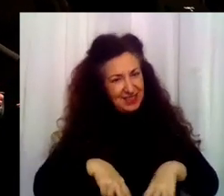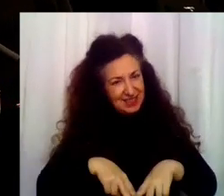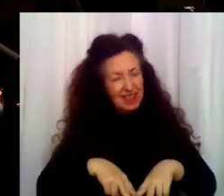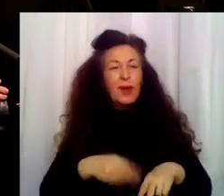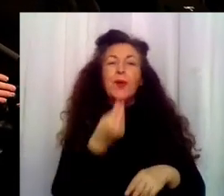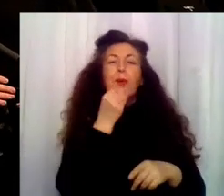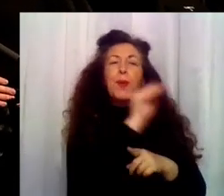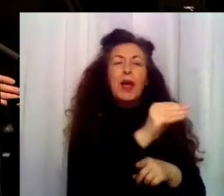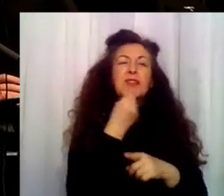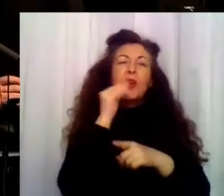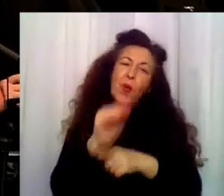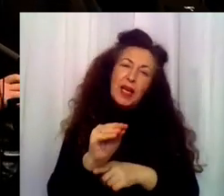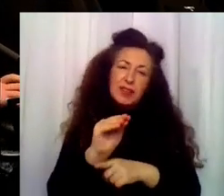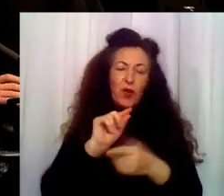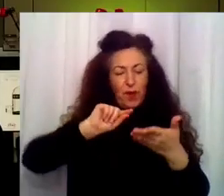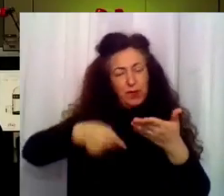Rubén.